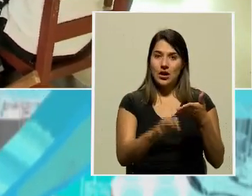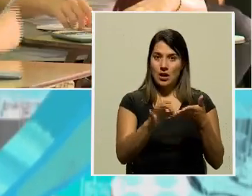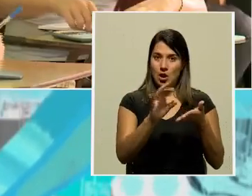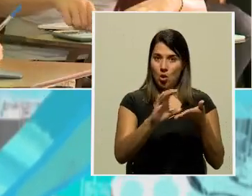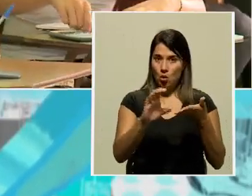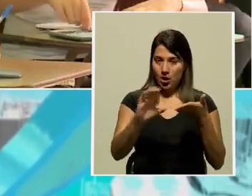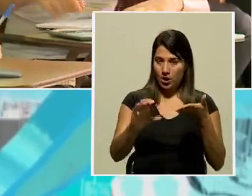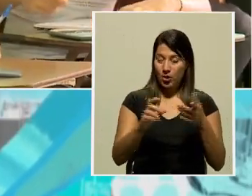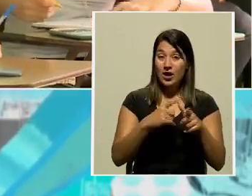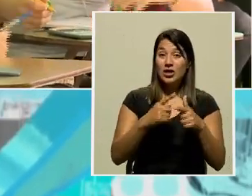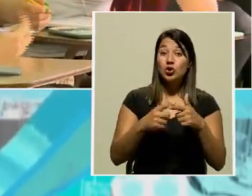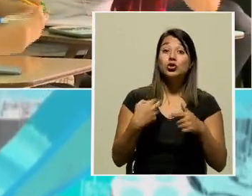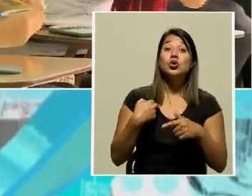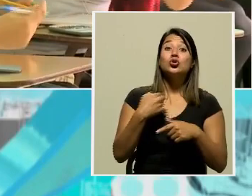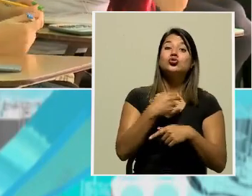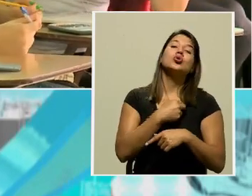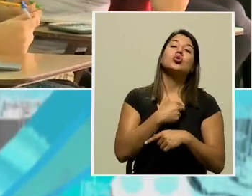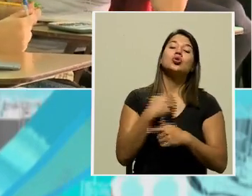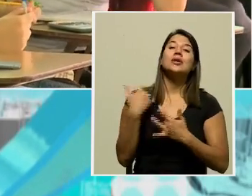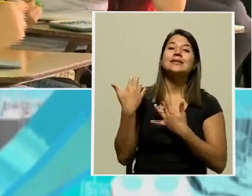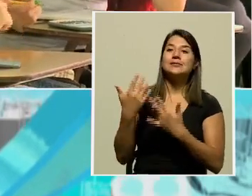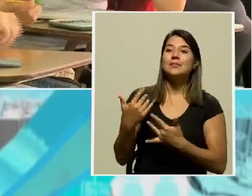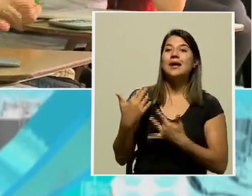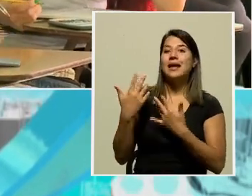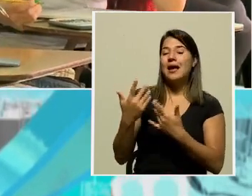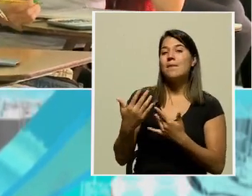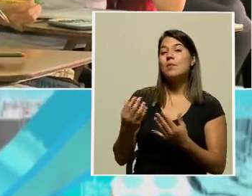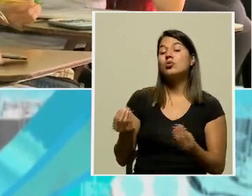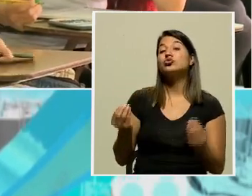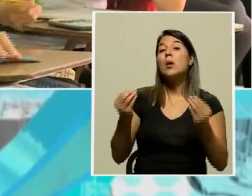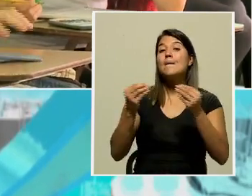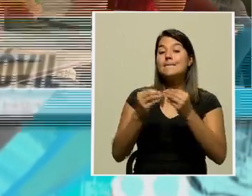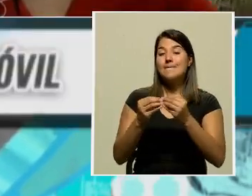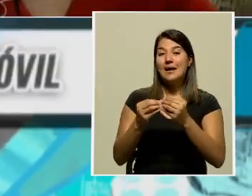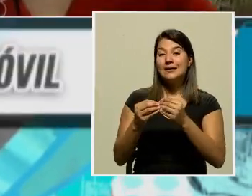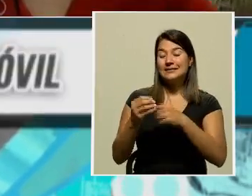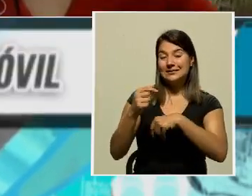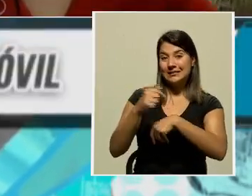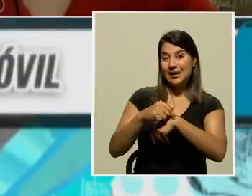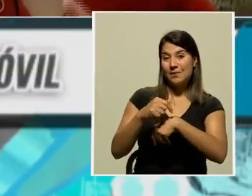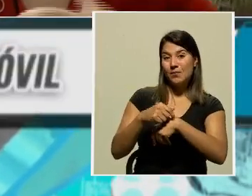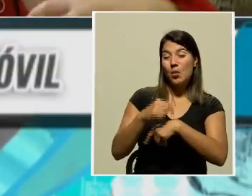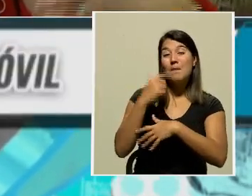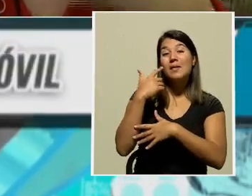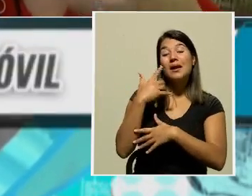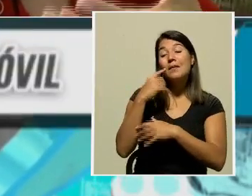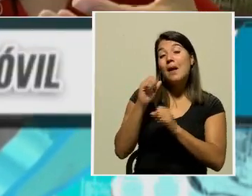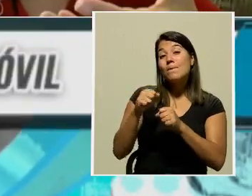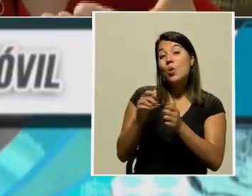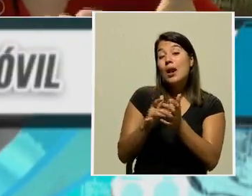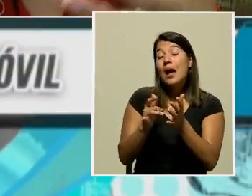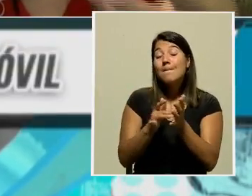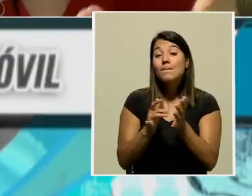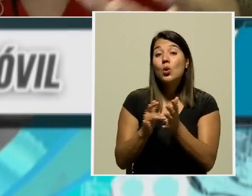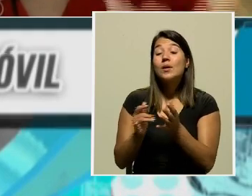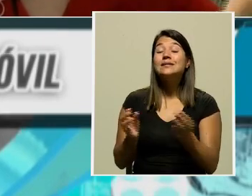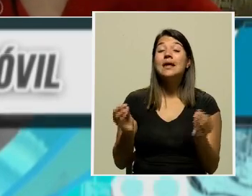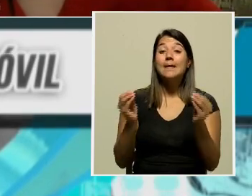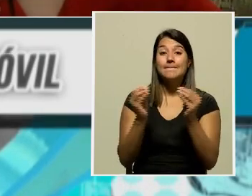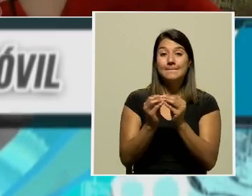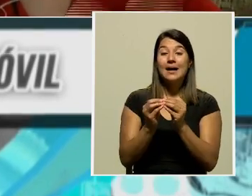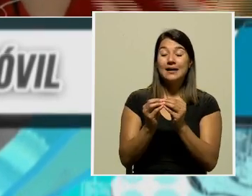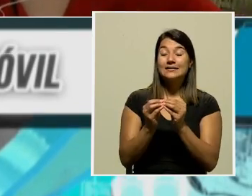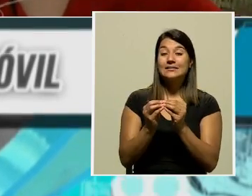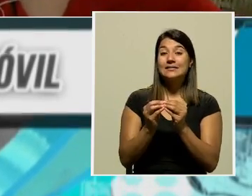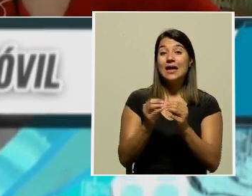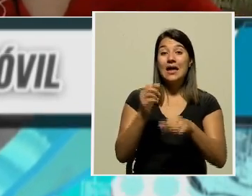estaríamos esperando jornadas mucho más extensas aprovechando ese periodo de tiempo para que pueda haber un aprovechamiento más amplio